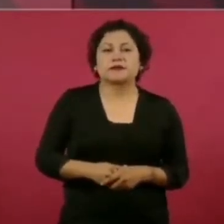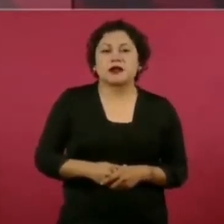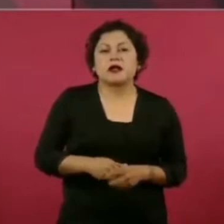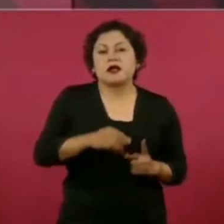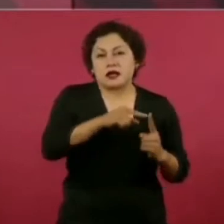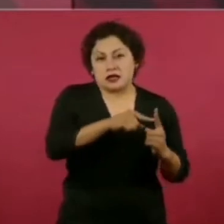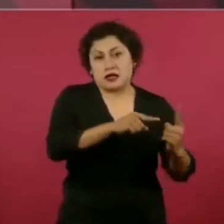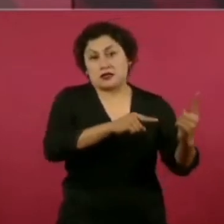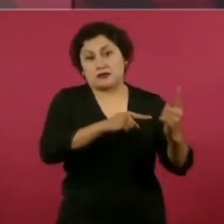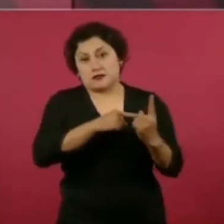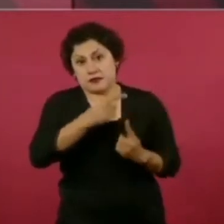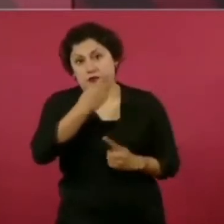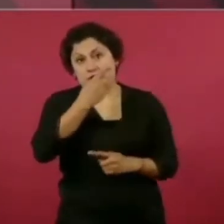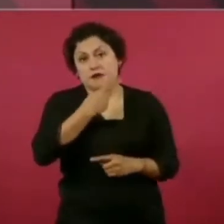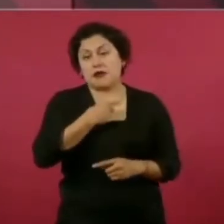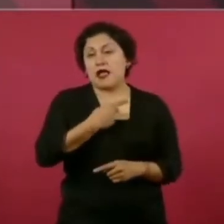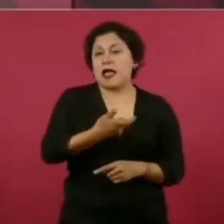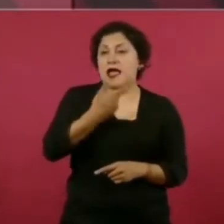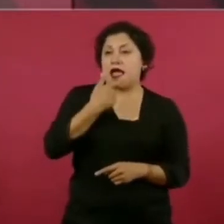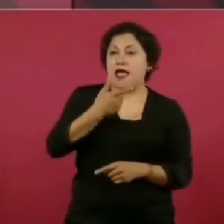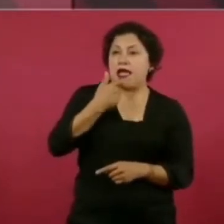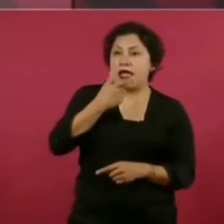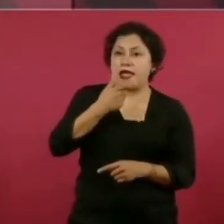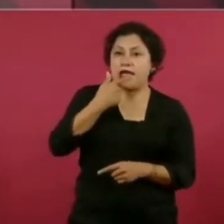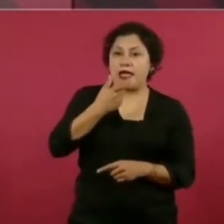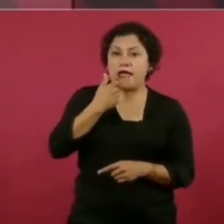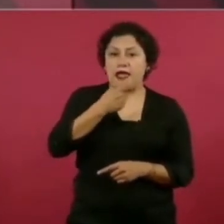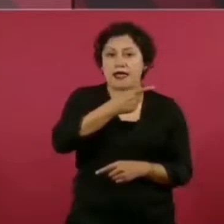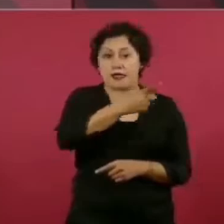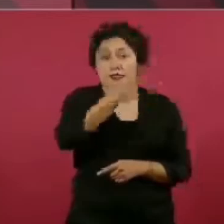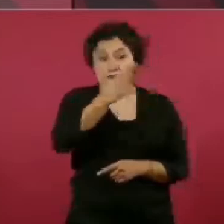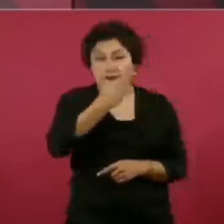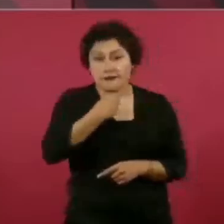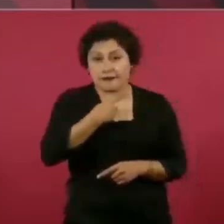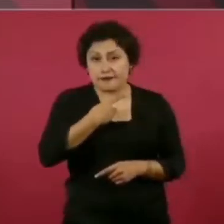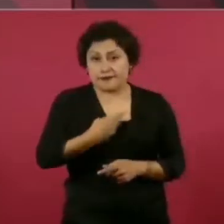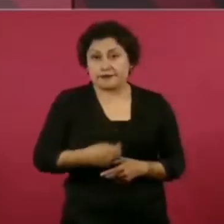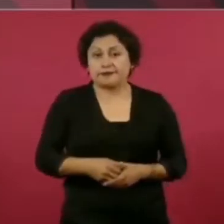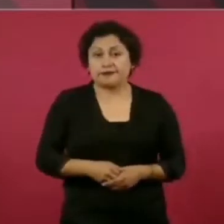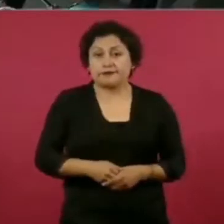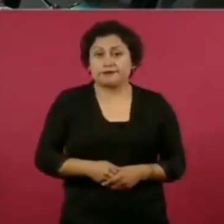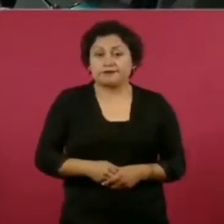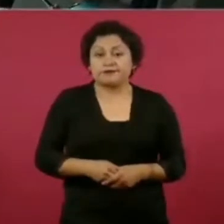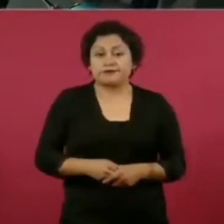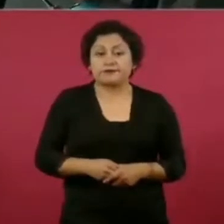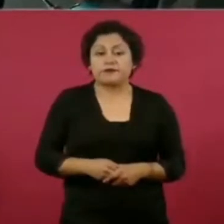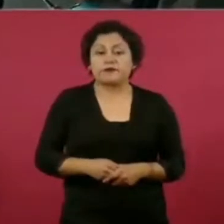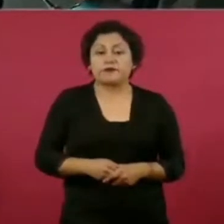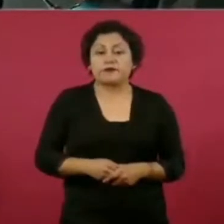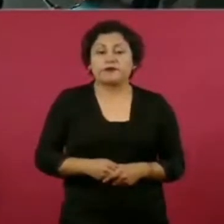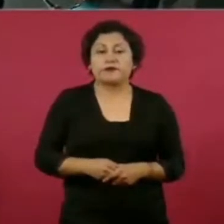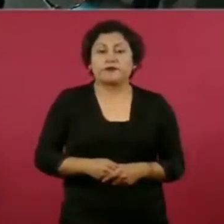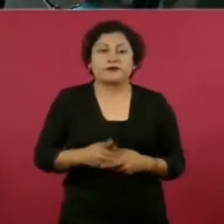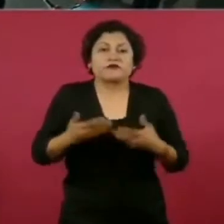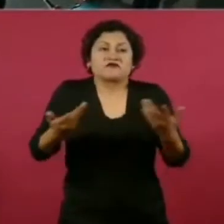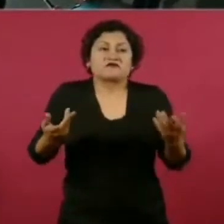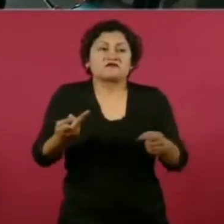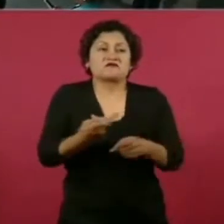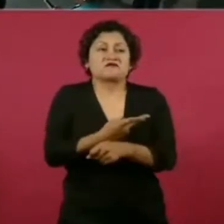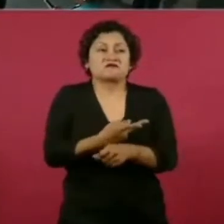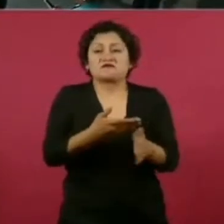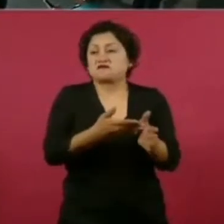riéndose, me dijo, si al final no va a recaudar nada,